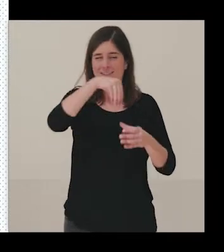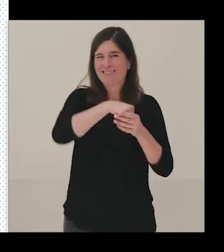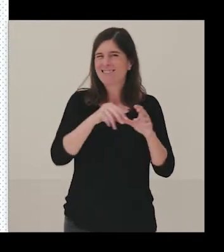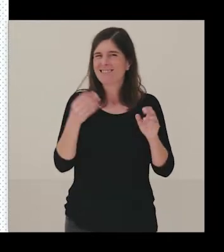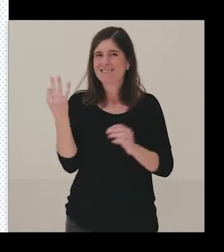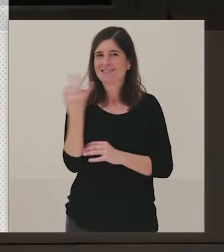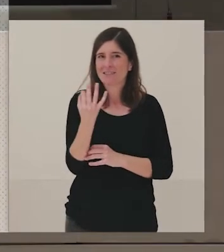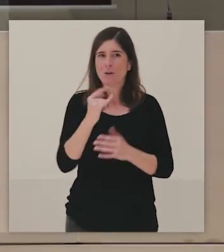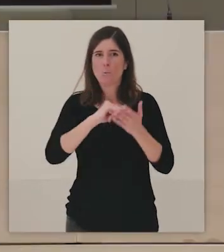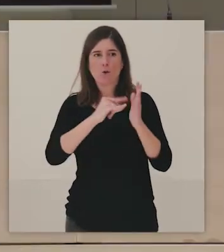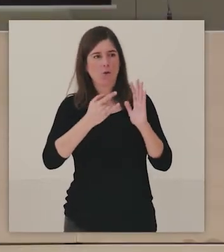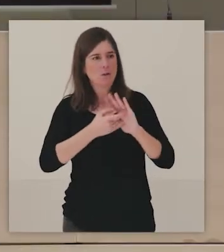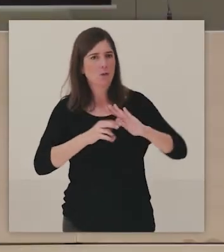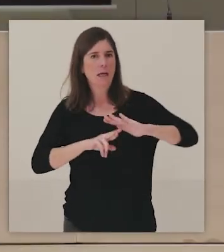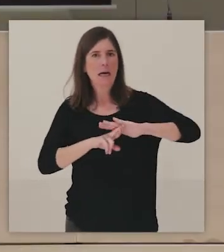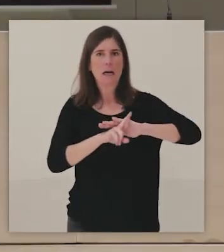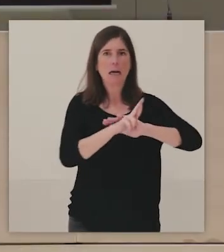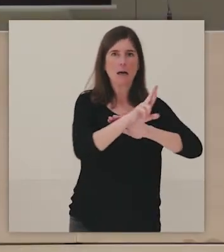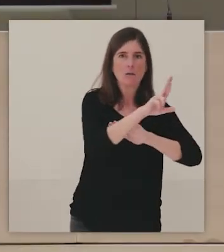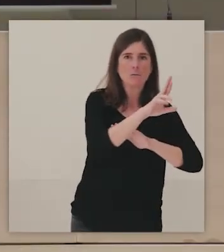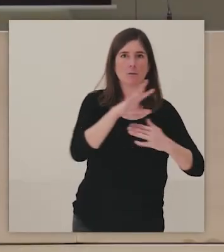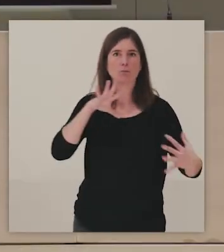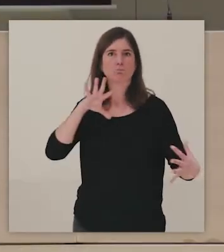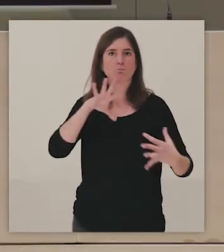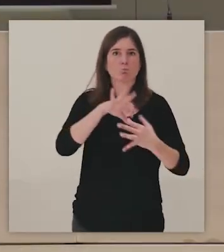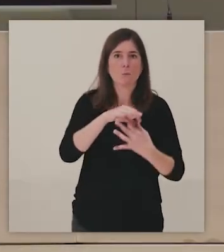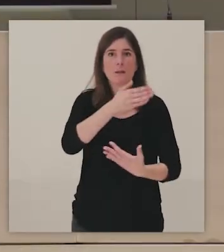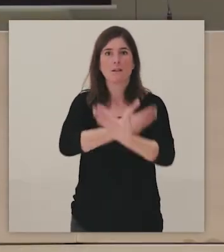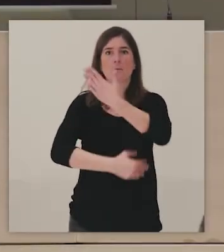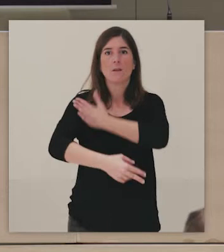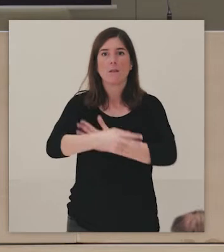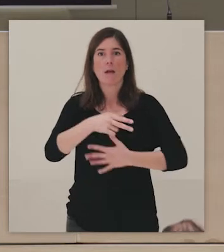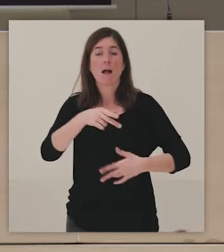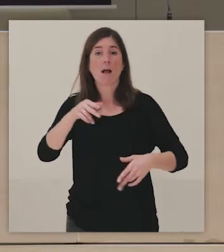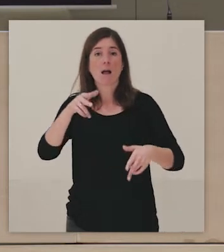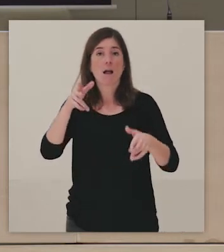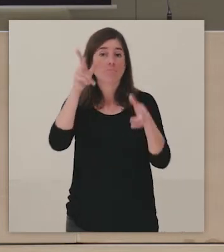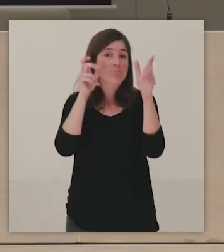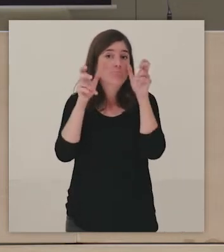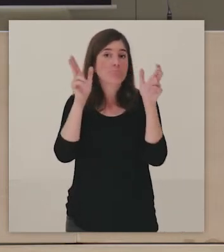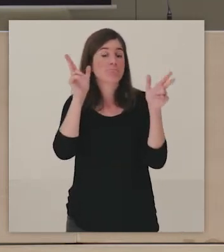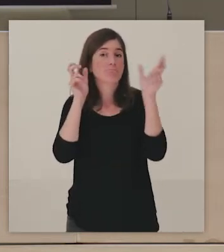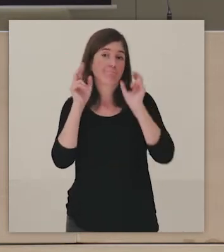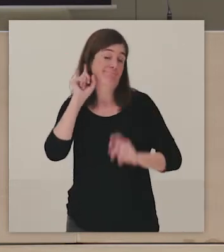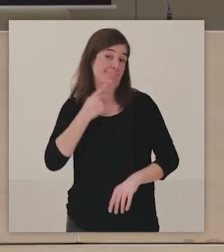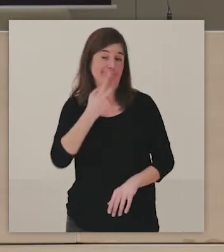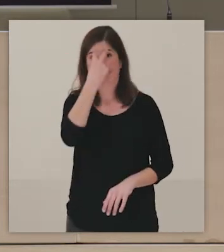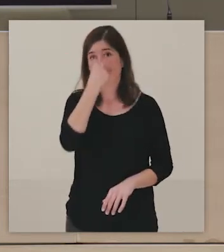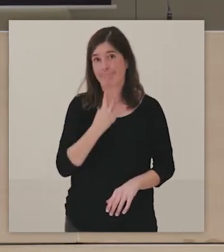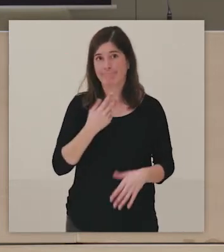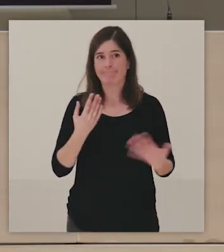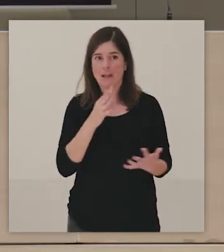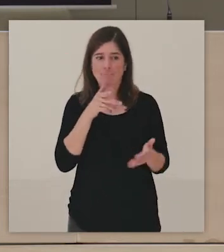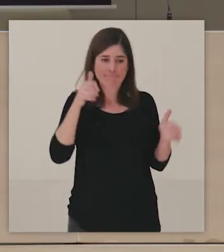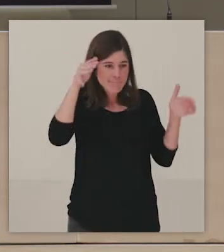incorporando más bien proyectos y recursos que tienen que ver con la discapacidad visual o auditiva. Es